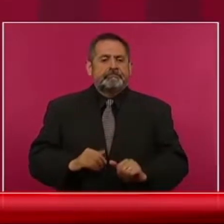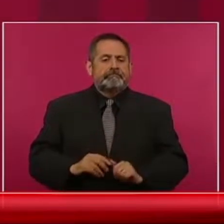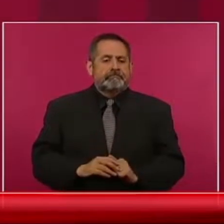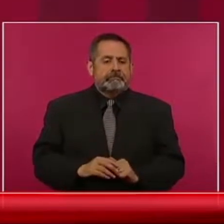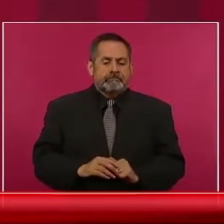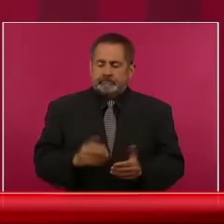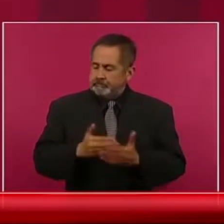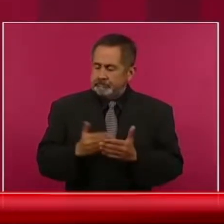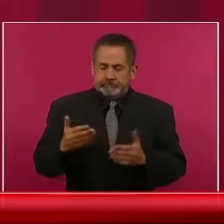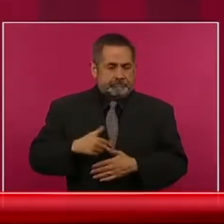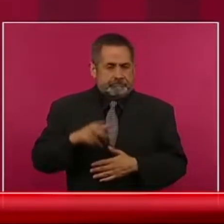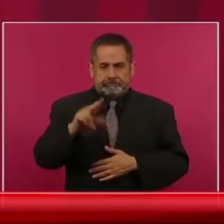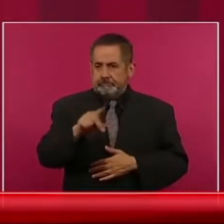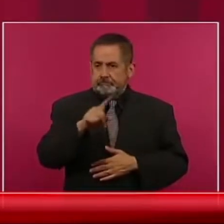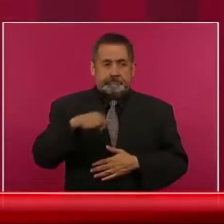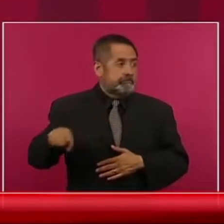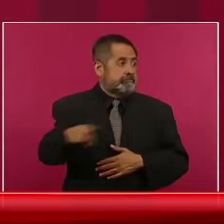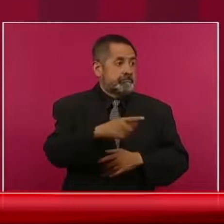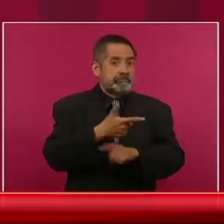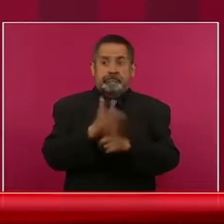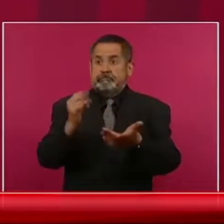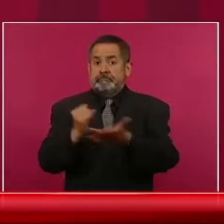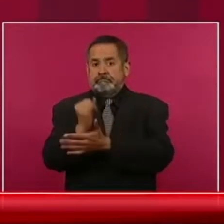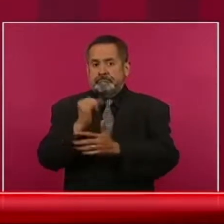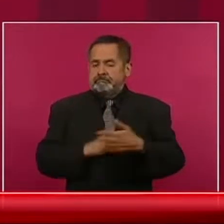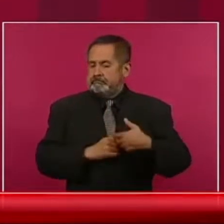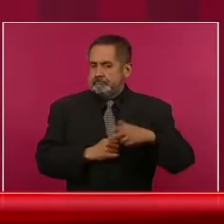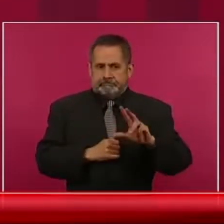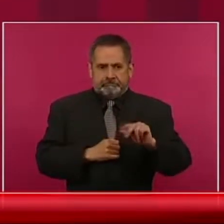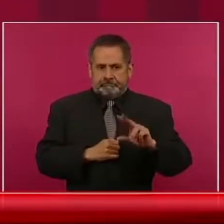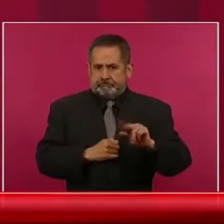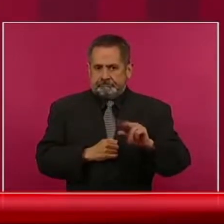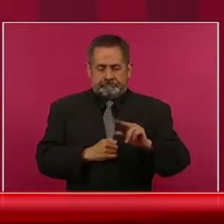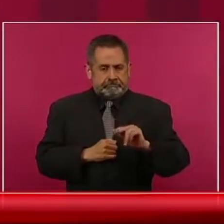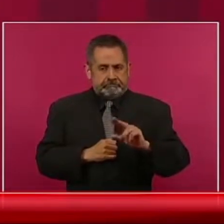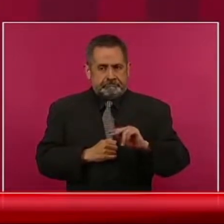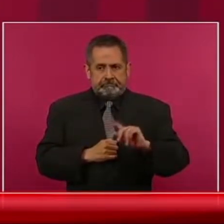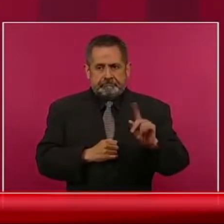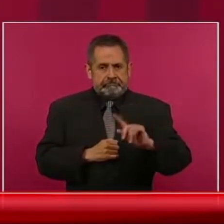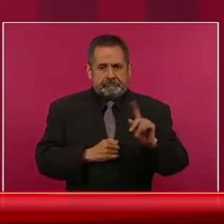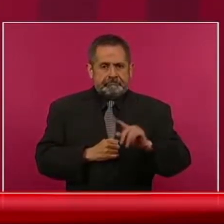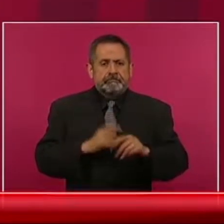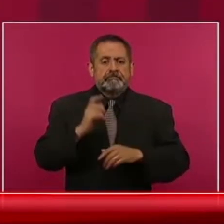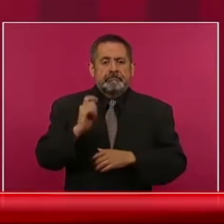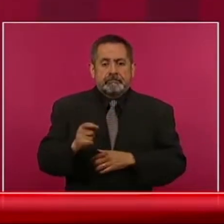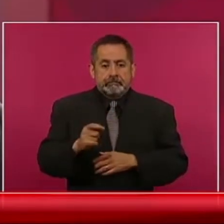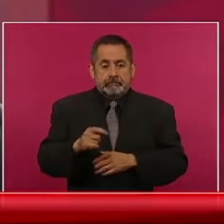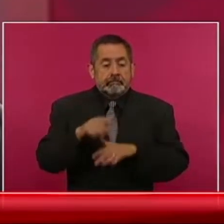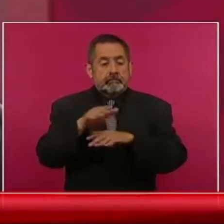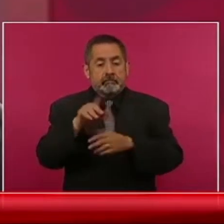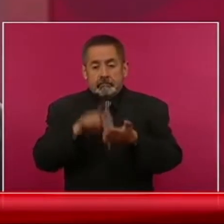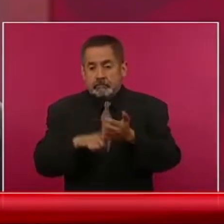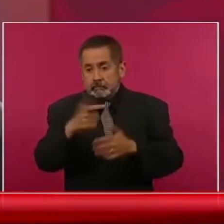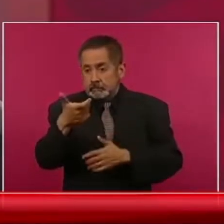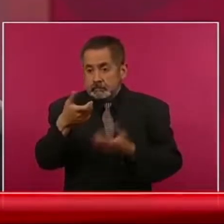Ahora no, sobre todo en lo que perjudica a la gente.